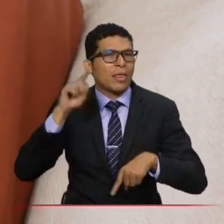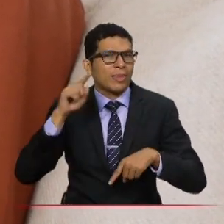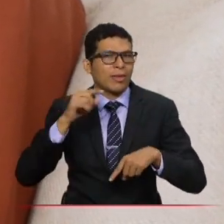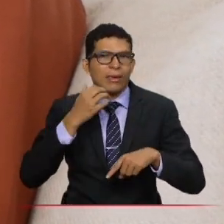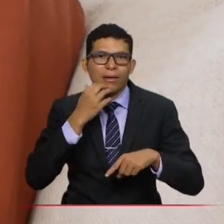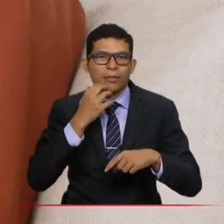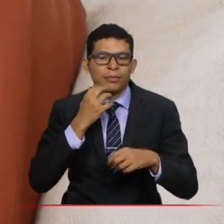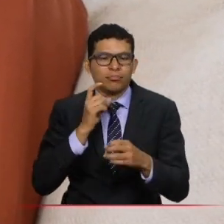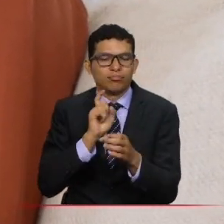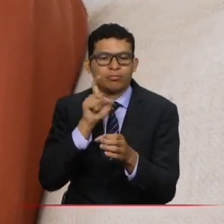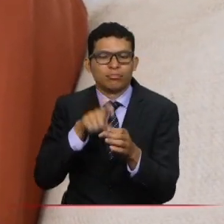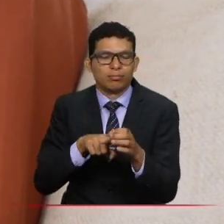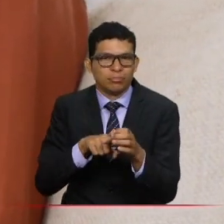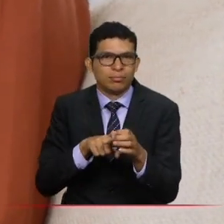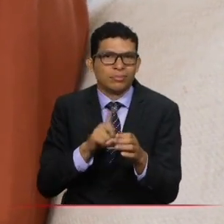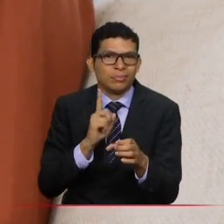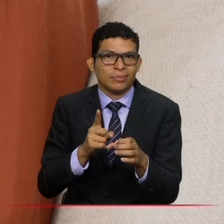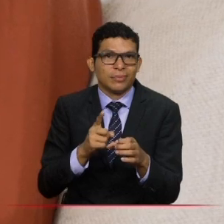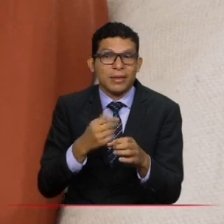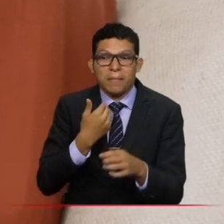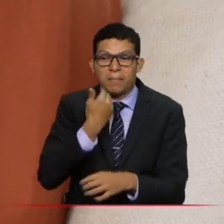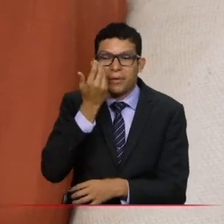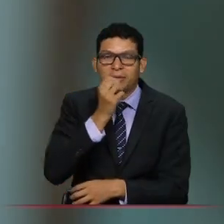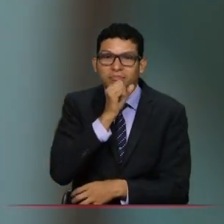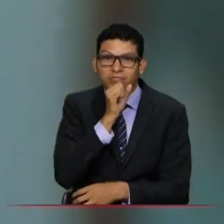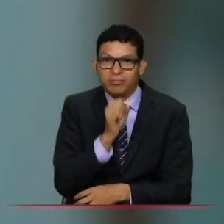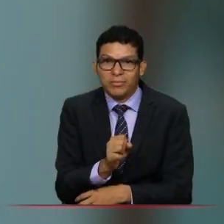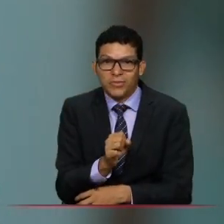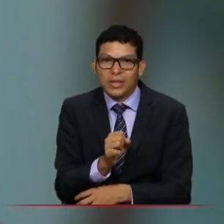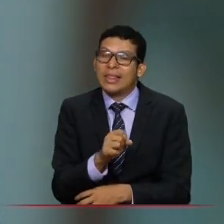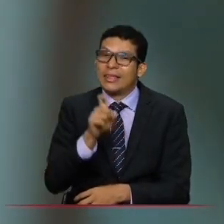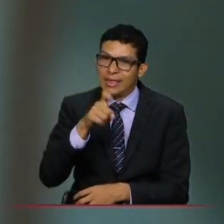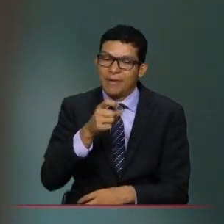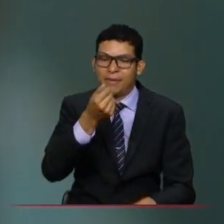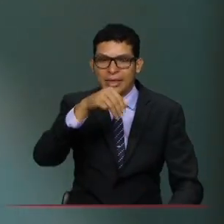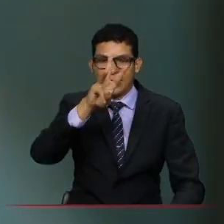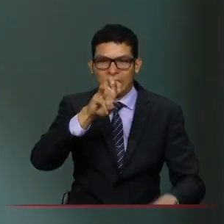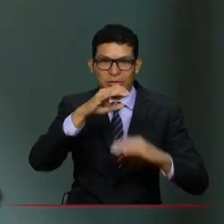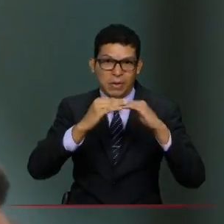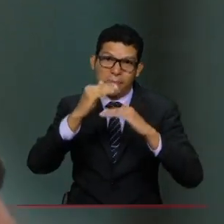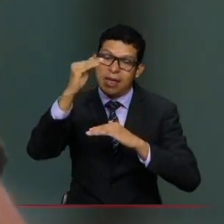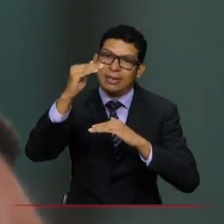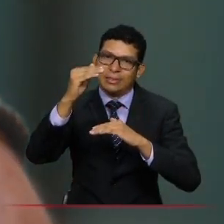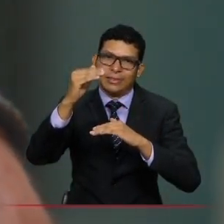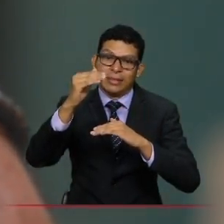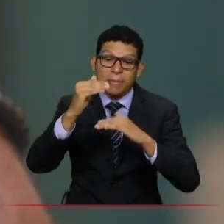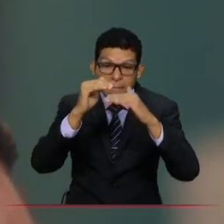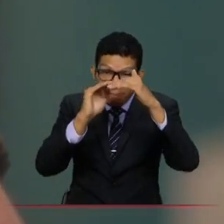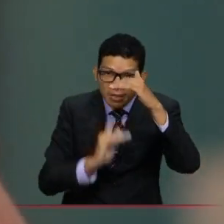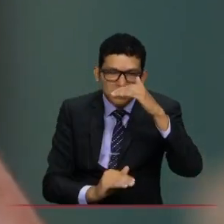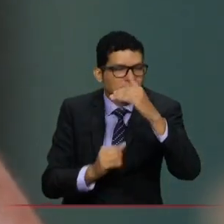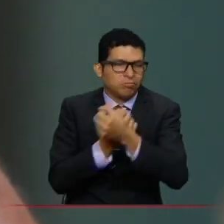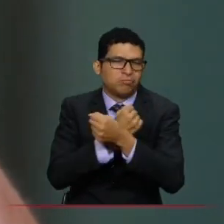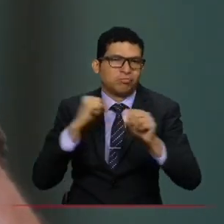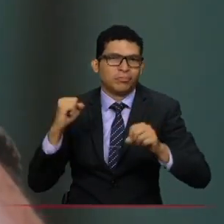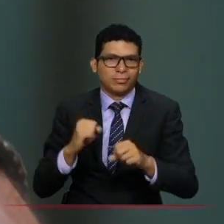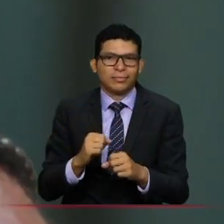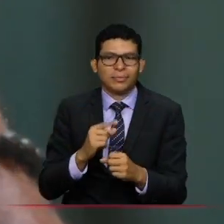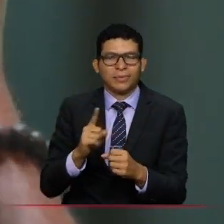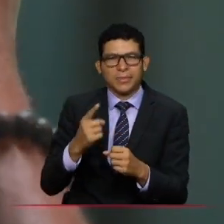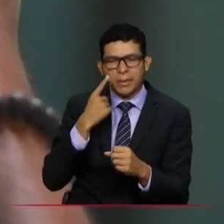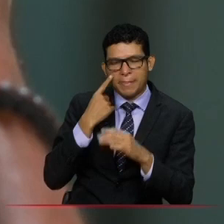inscritos que no sean mayores de edad. Hay unos programas que se realizan como un test de